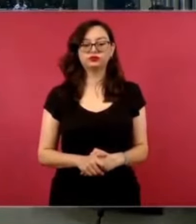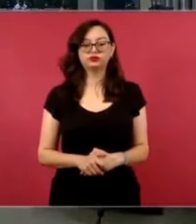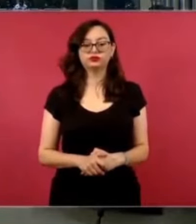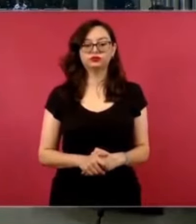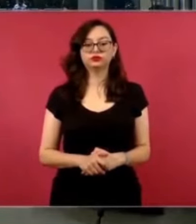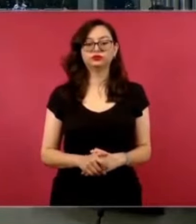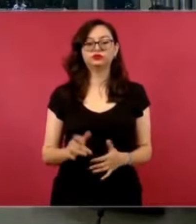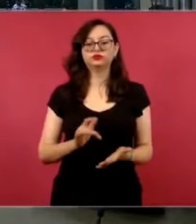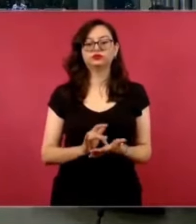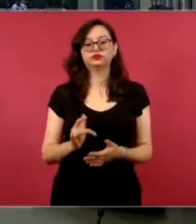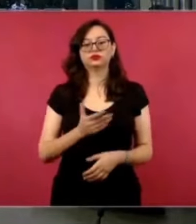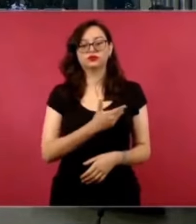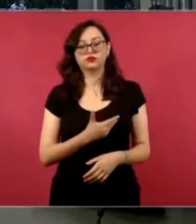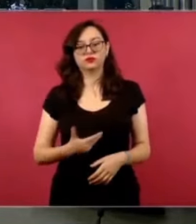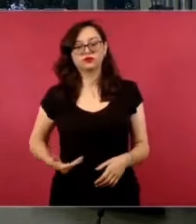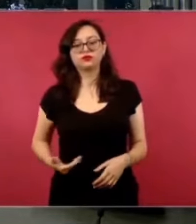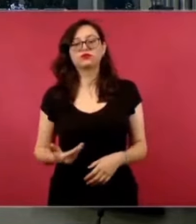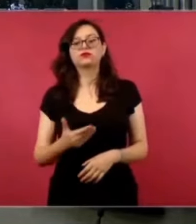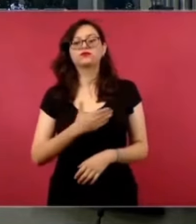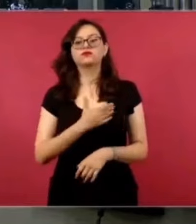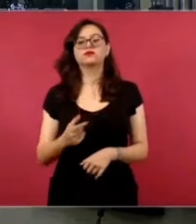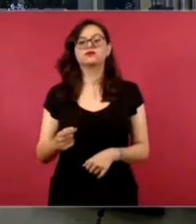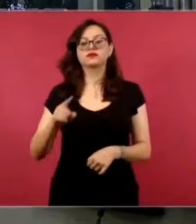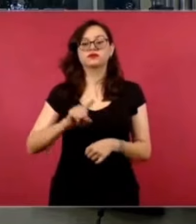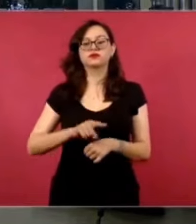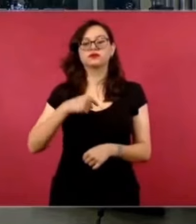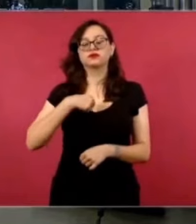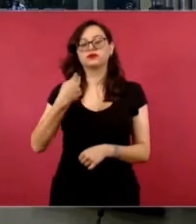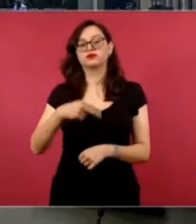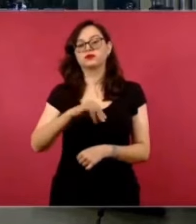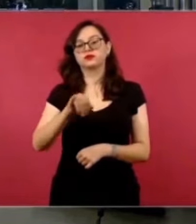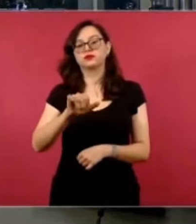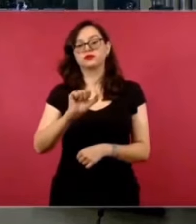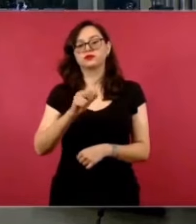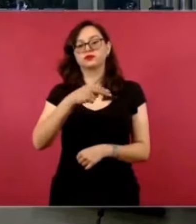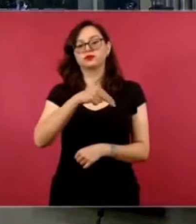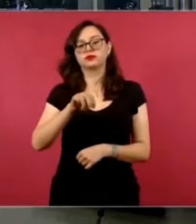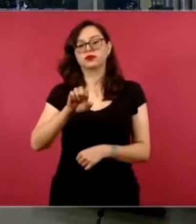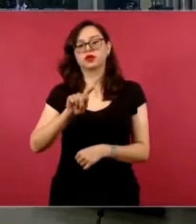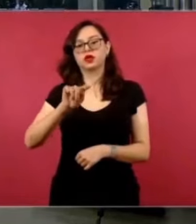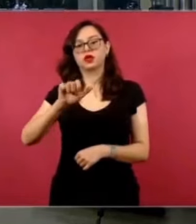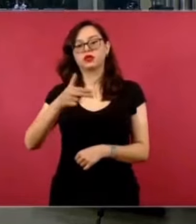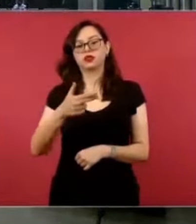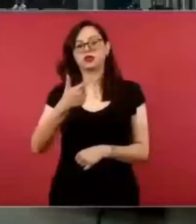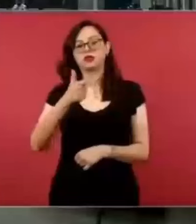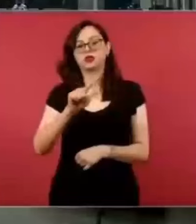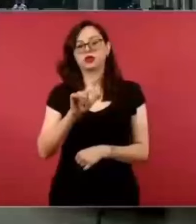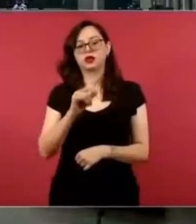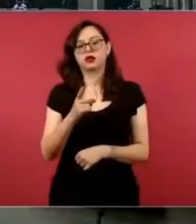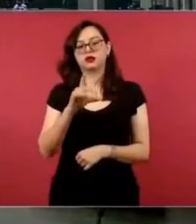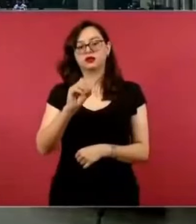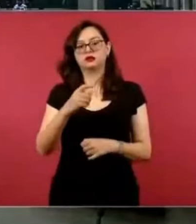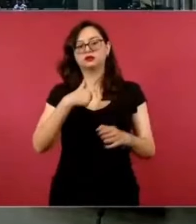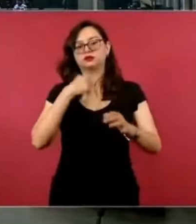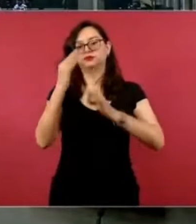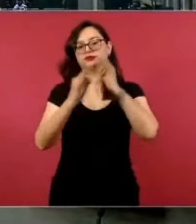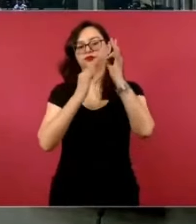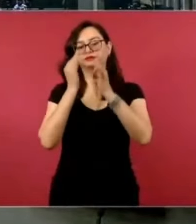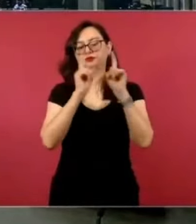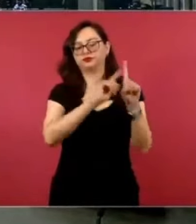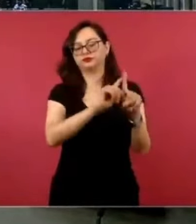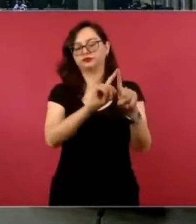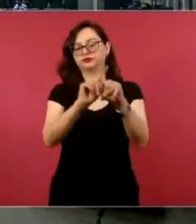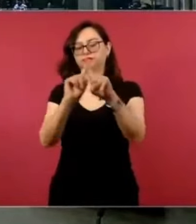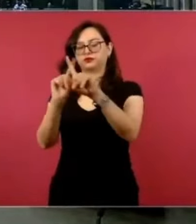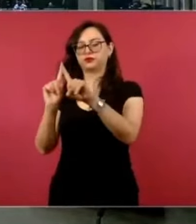Gracias, señor presidente. Muy buenos días. Janet Galindo, de Grupo Transmedia La Chispa, Campeche, Tabasco, Yucatán, Quintana Roo,